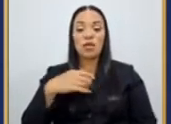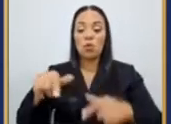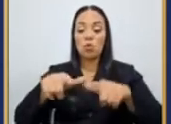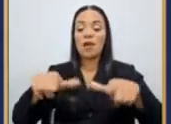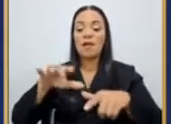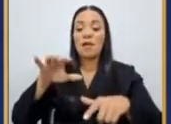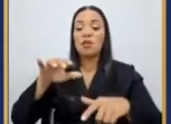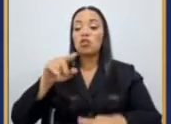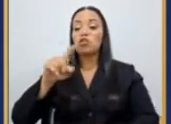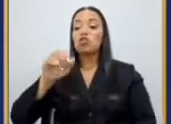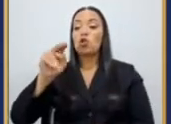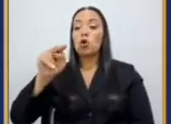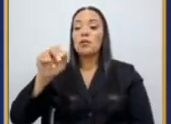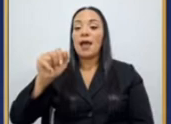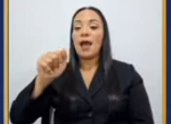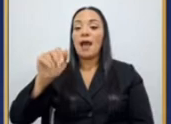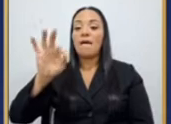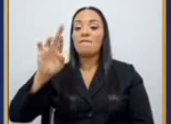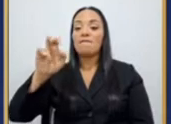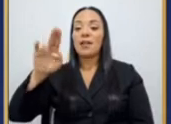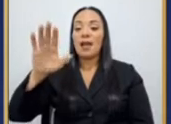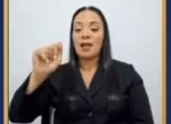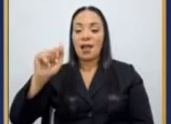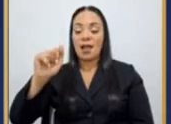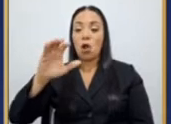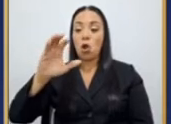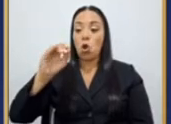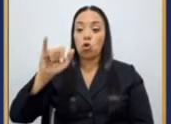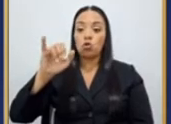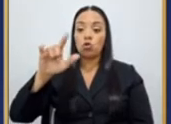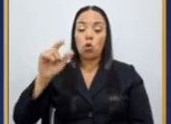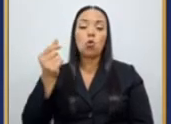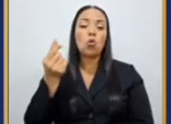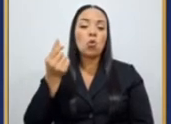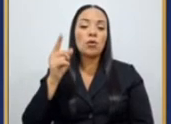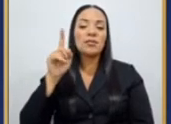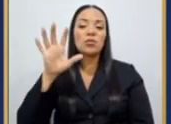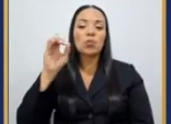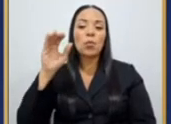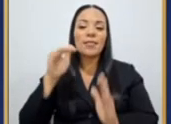Coyol, al costo chiquitico de 150 mil millones?